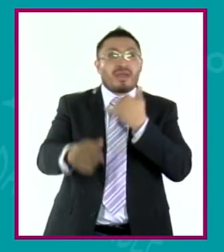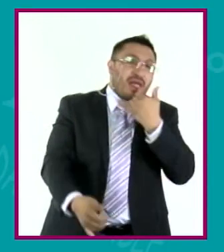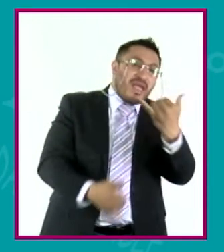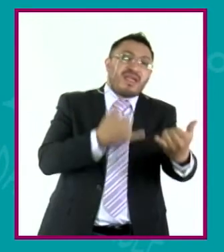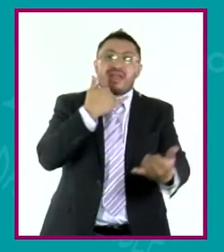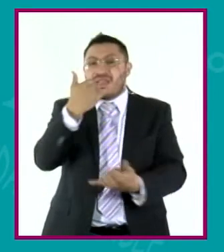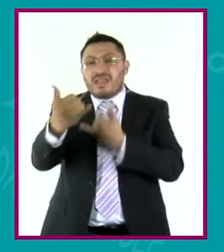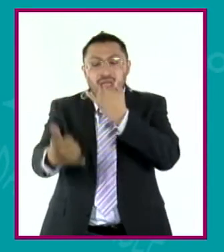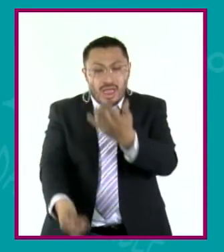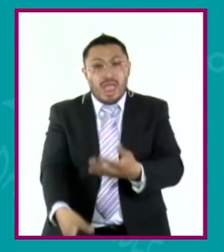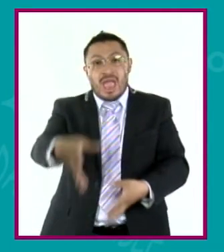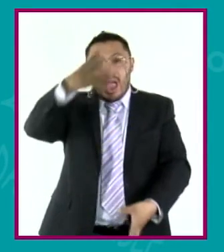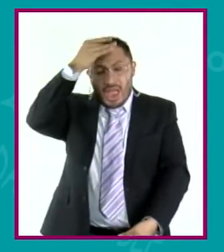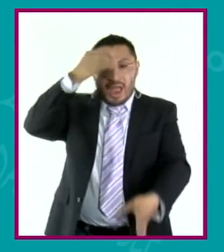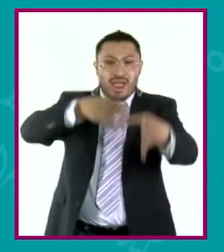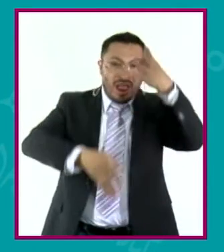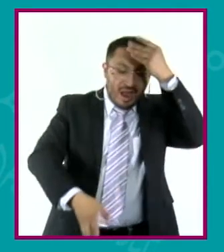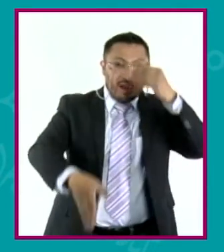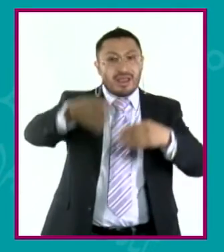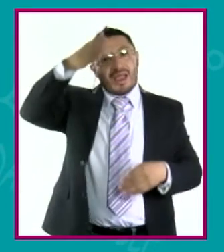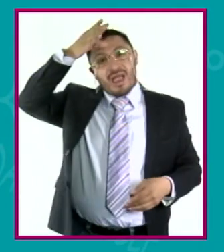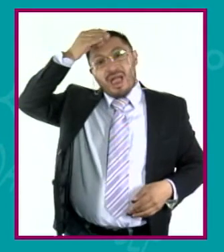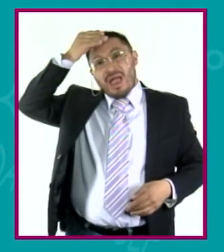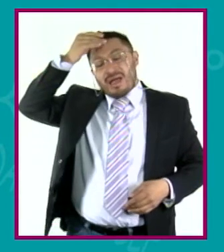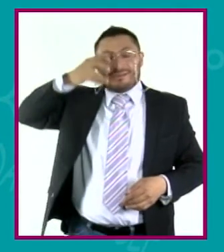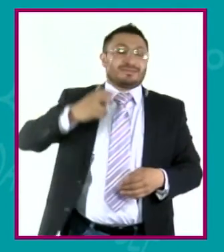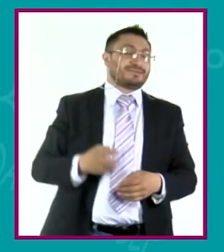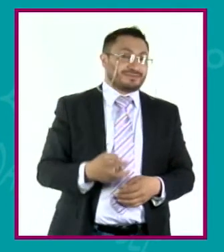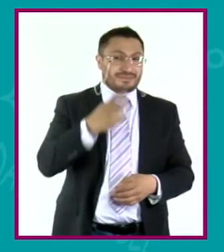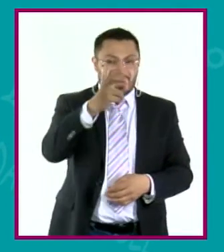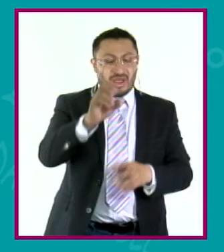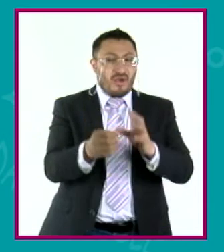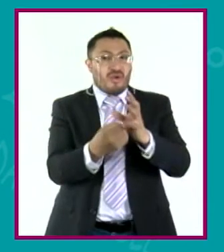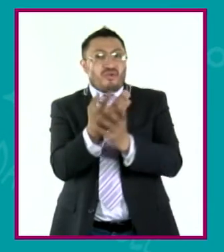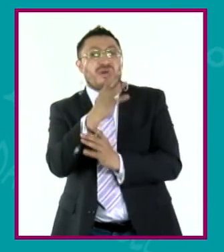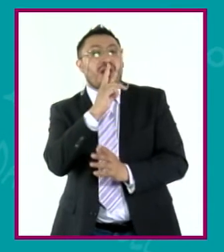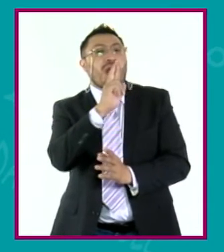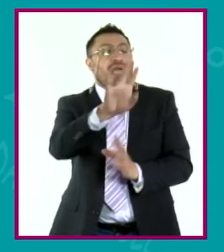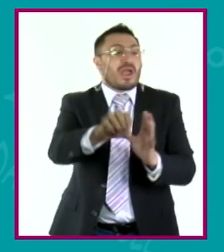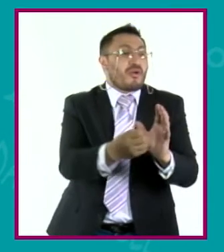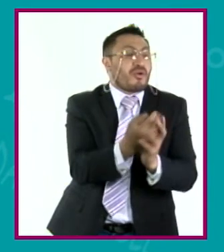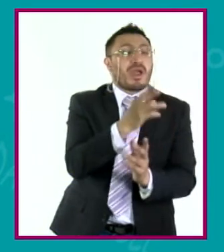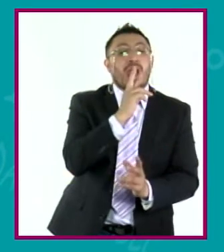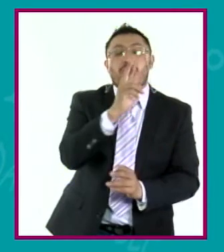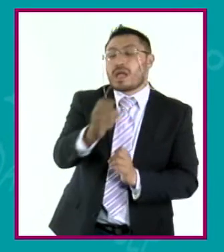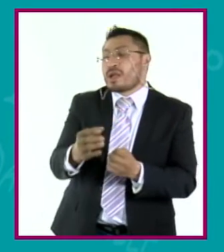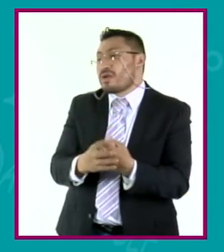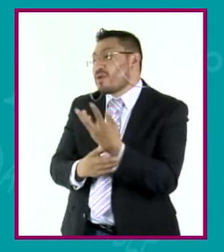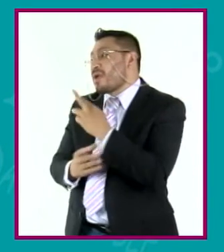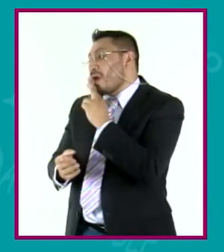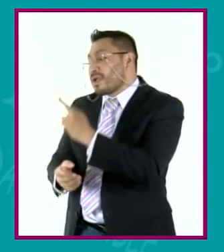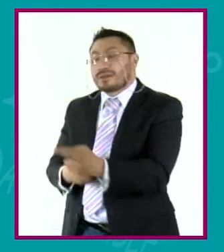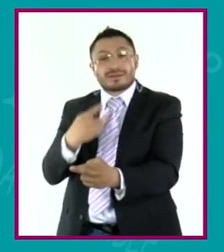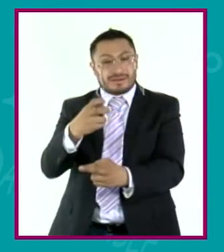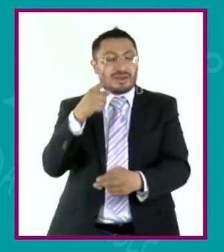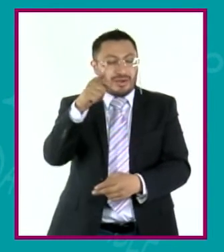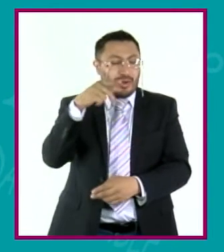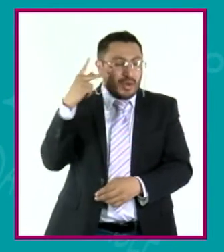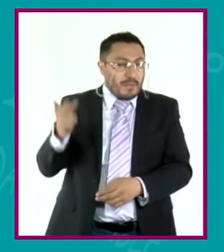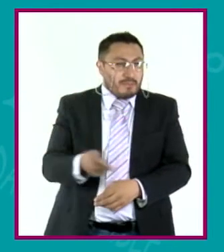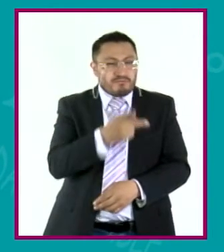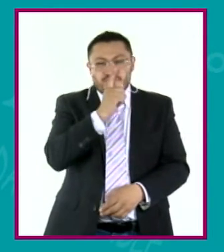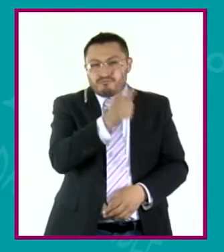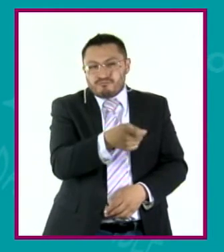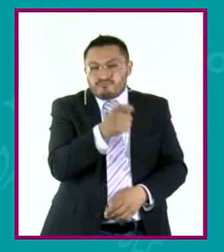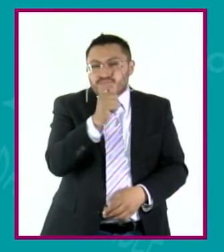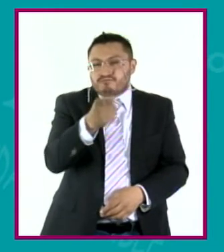capacidad de estarte preguntando por nuevas respuestas o por cuestionar si la respuesta que te están dando es la mejor y la